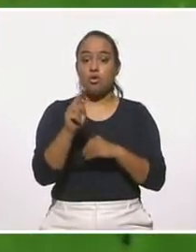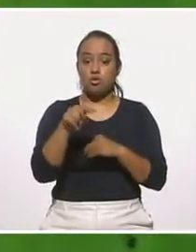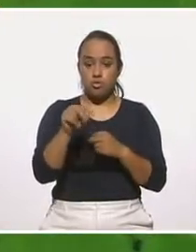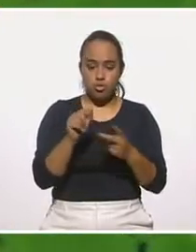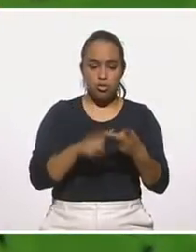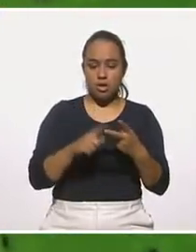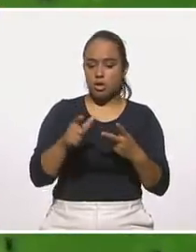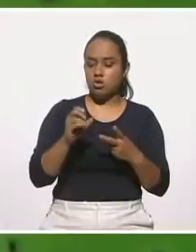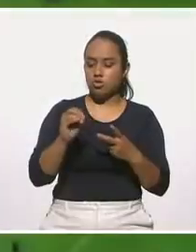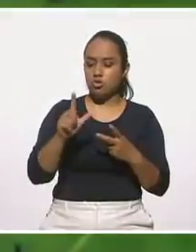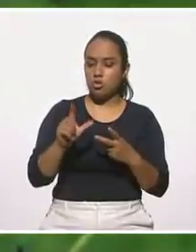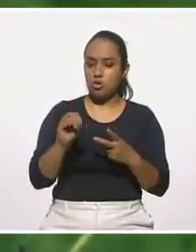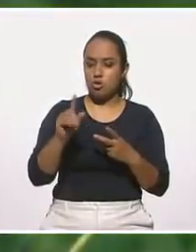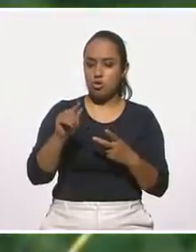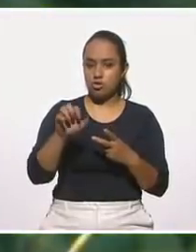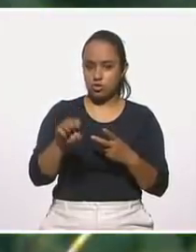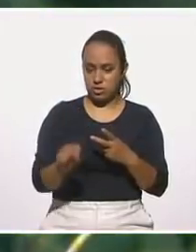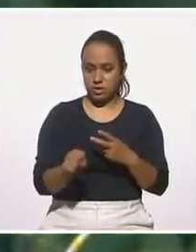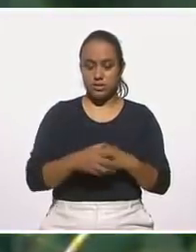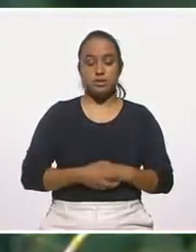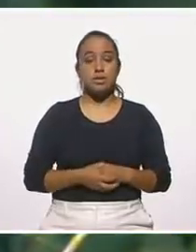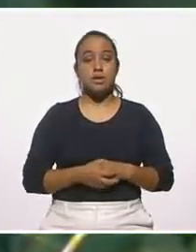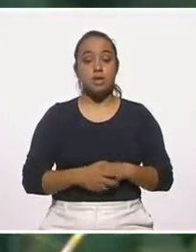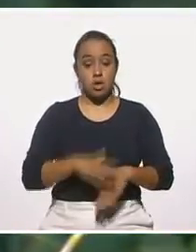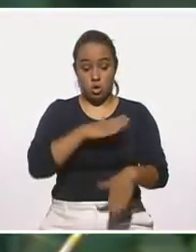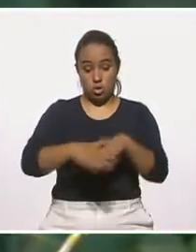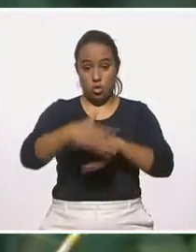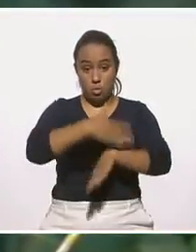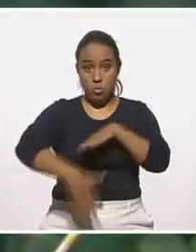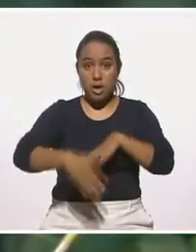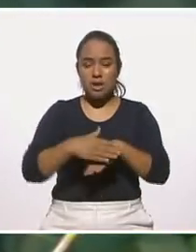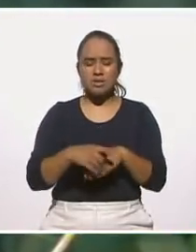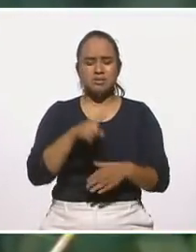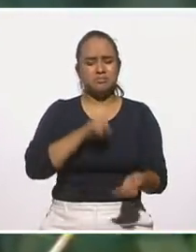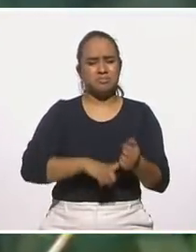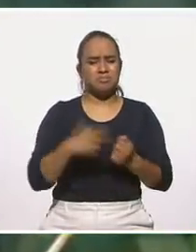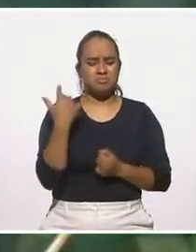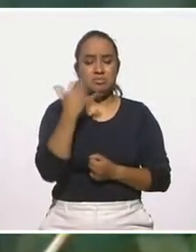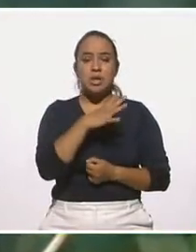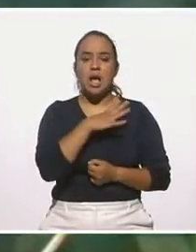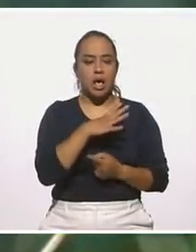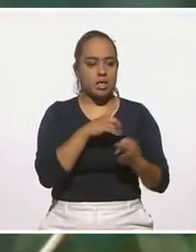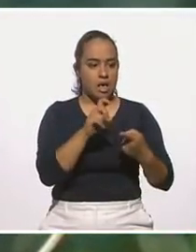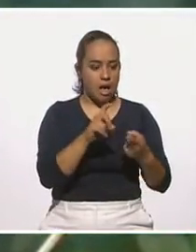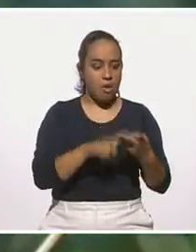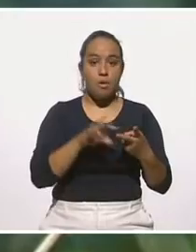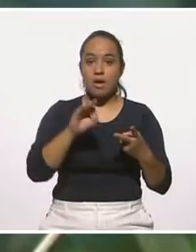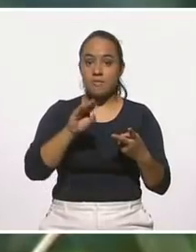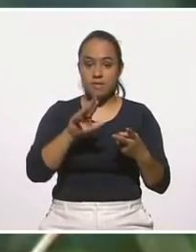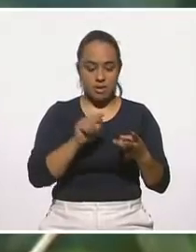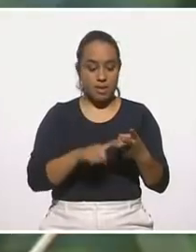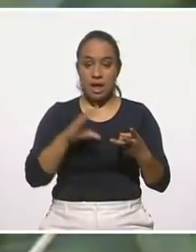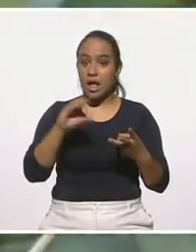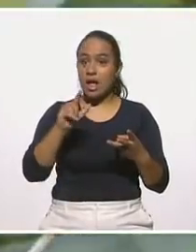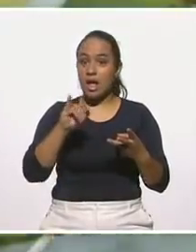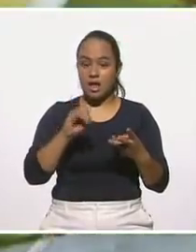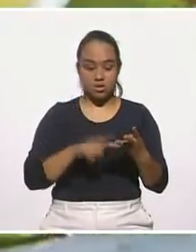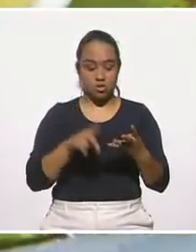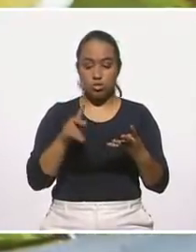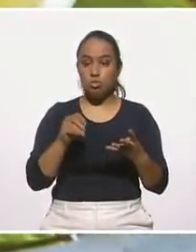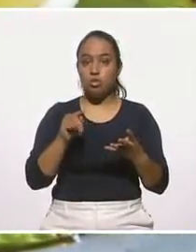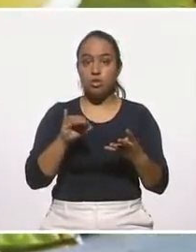choconostles. El nopal es un alimento rico en agua, fibra, calcio y potasio.